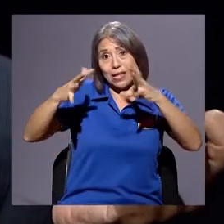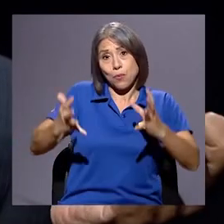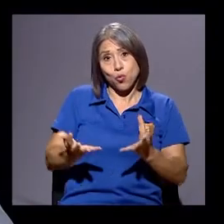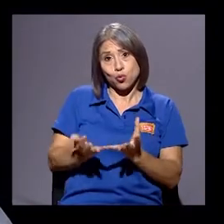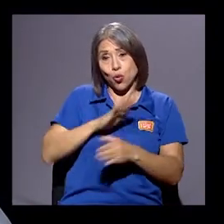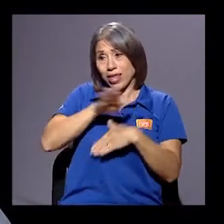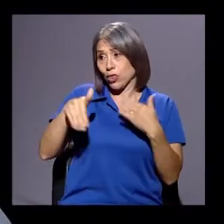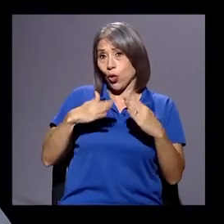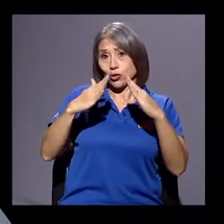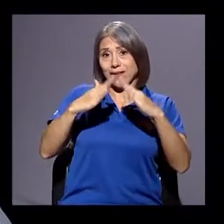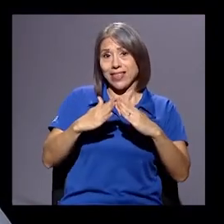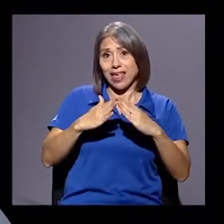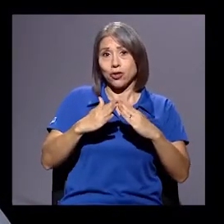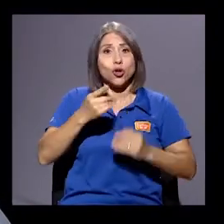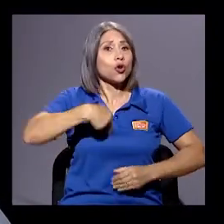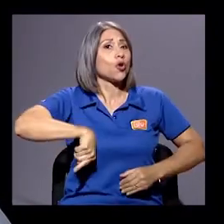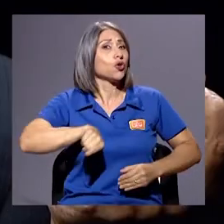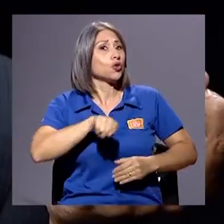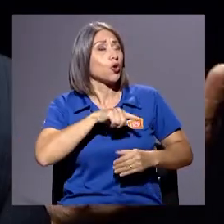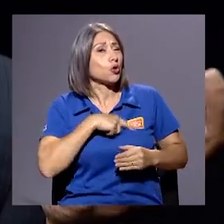y todas. ¿Estamos lejos de un Estado laico?